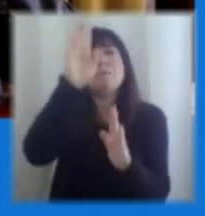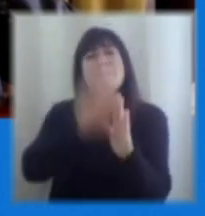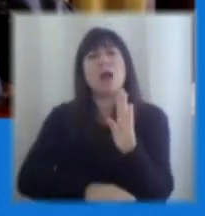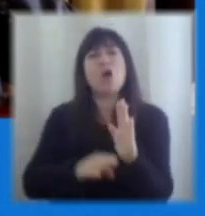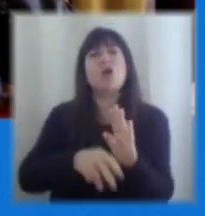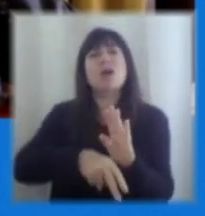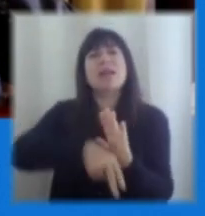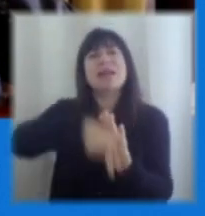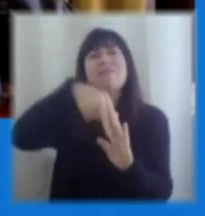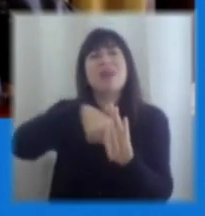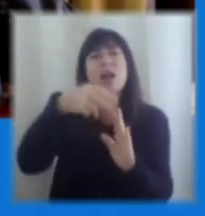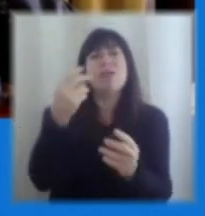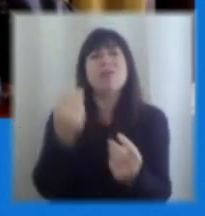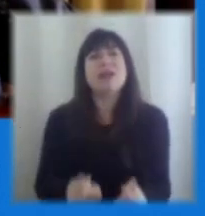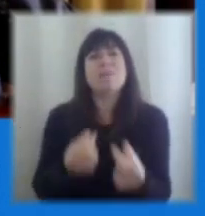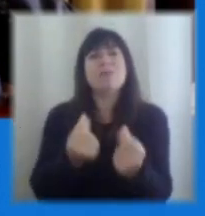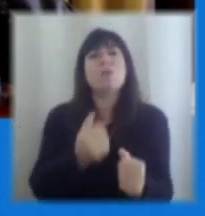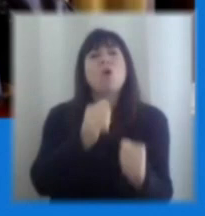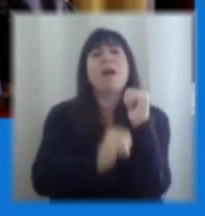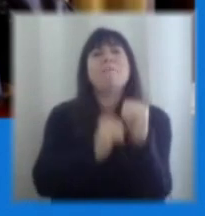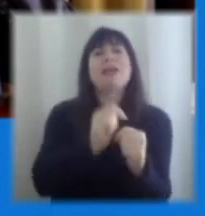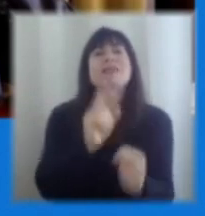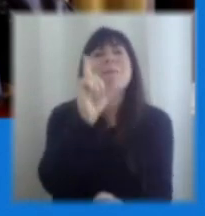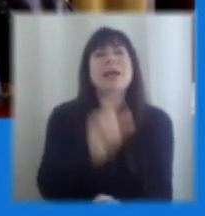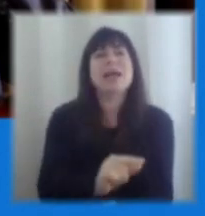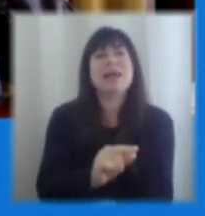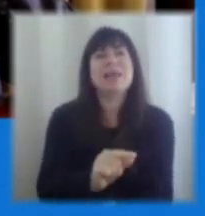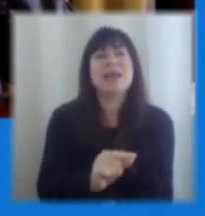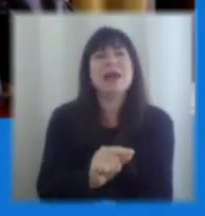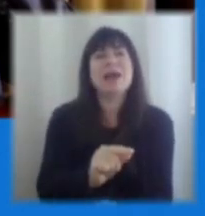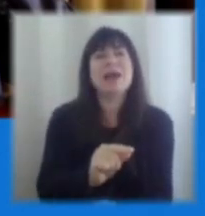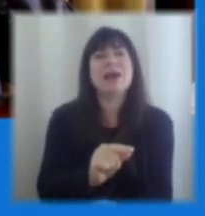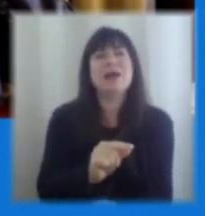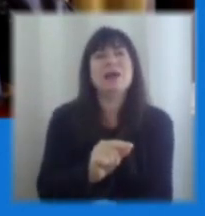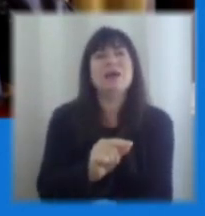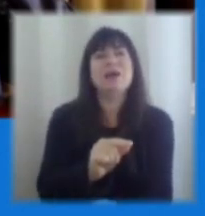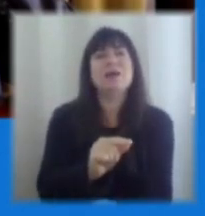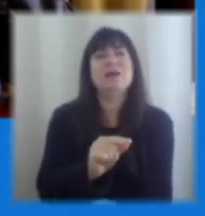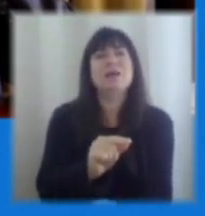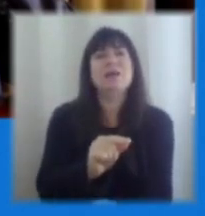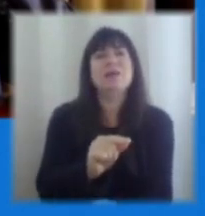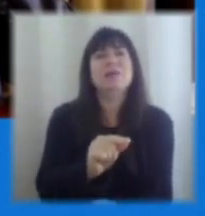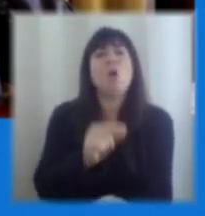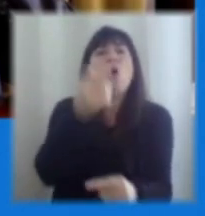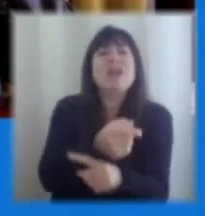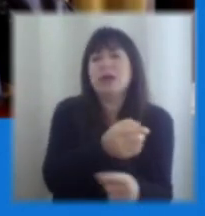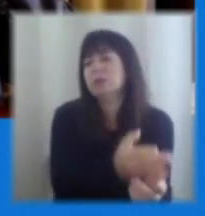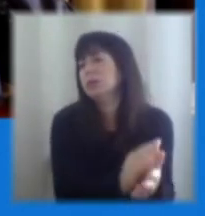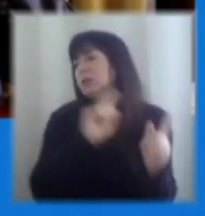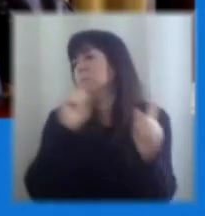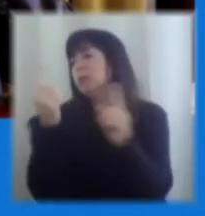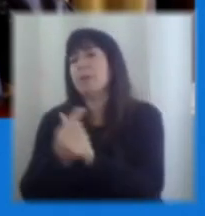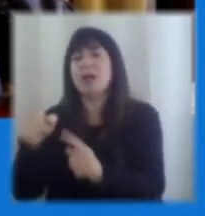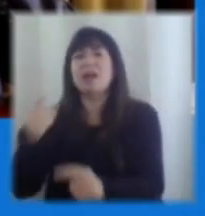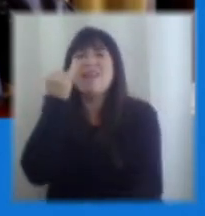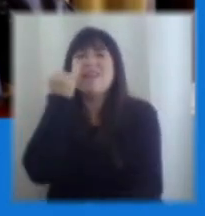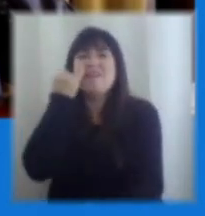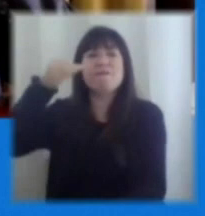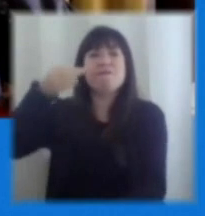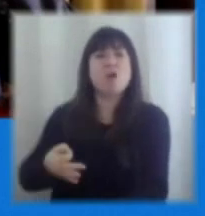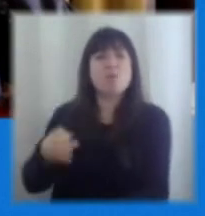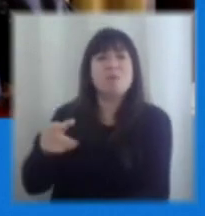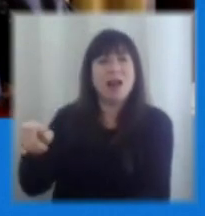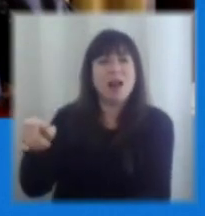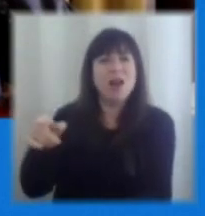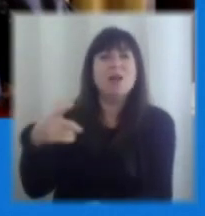así decirlo, de empresas pequeñas que están forzadas a irse a la informalidad y que no pueden subirse al cargo de la productividad, digamos, crecer y